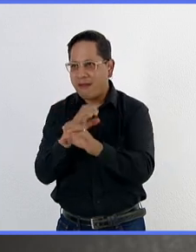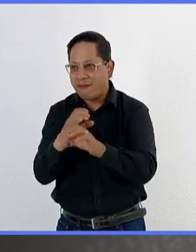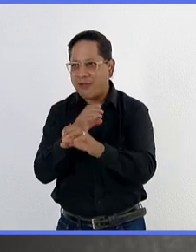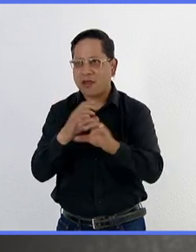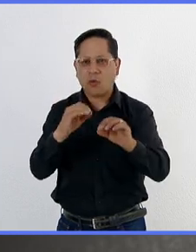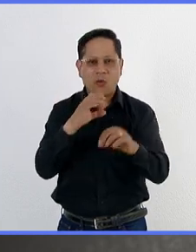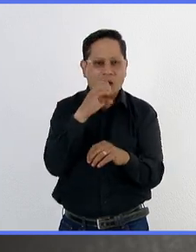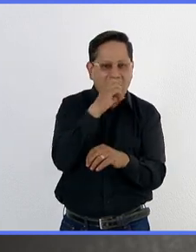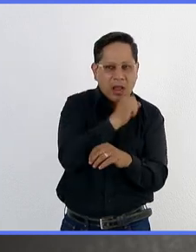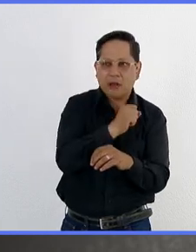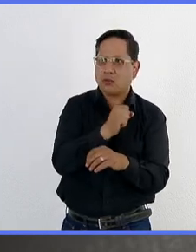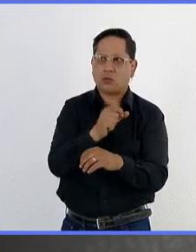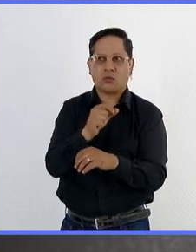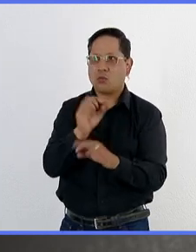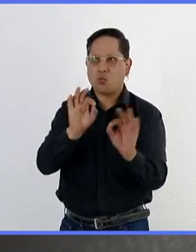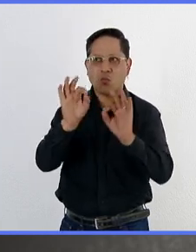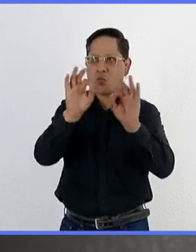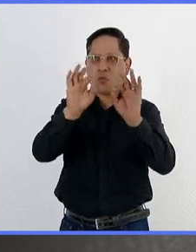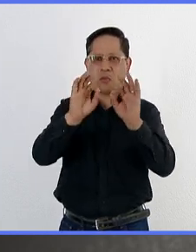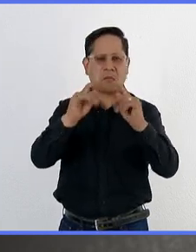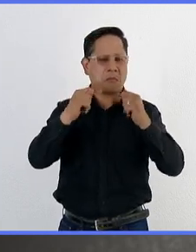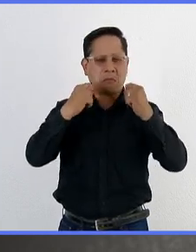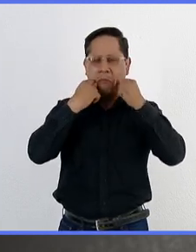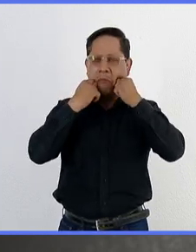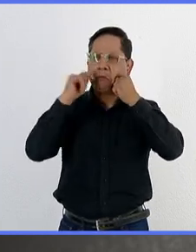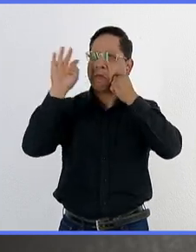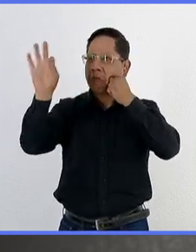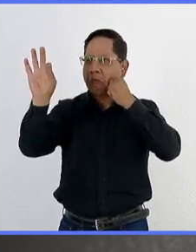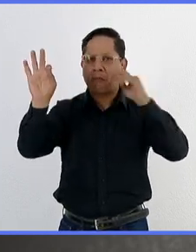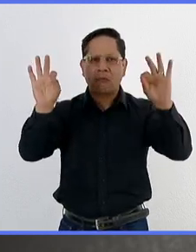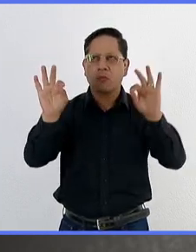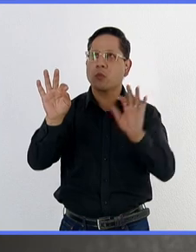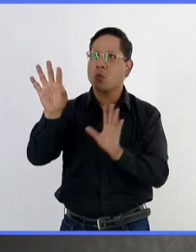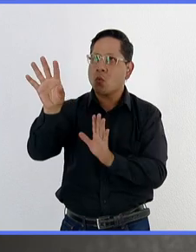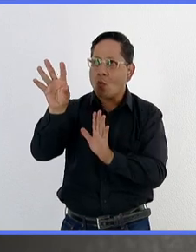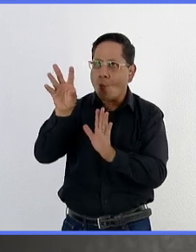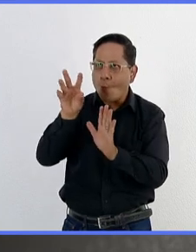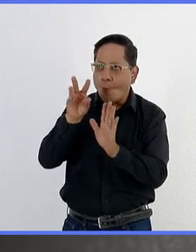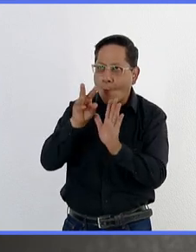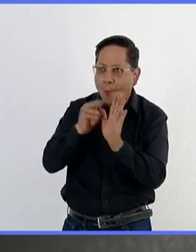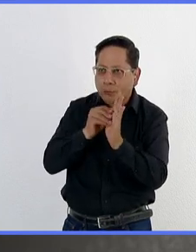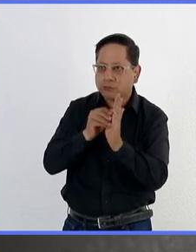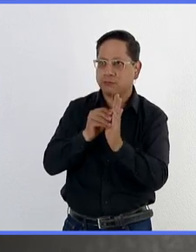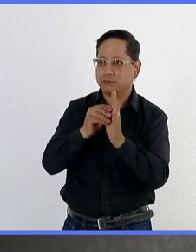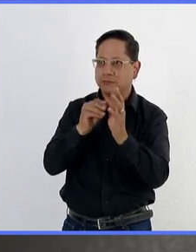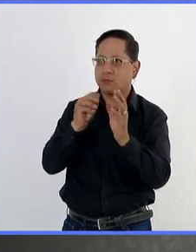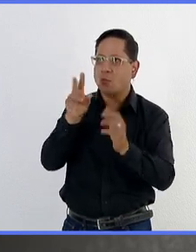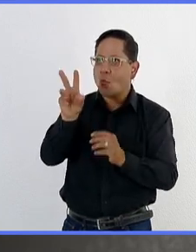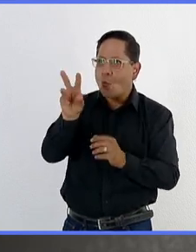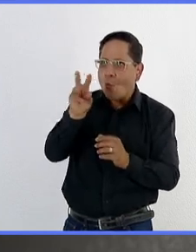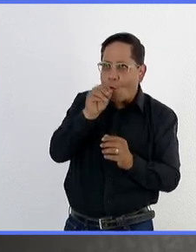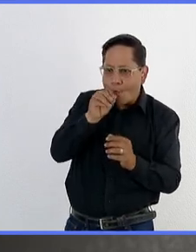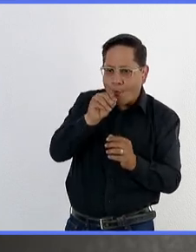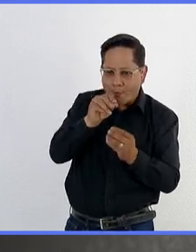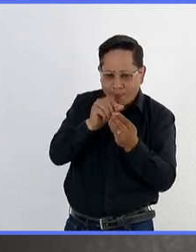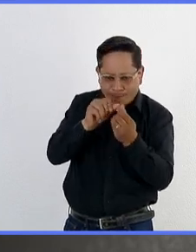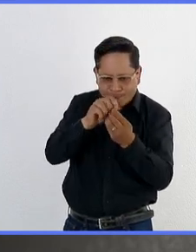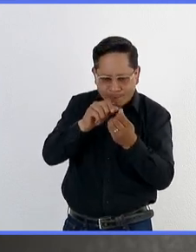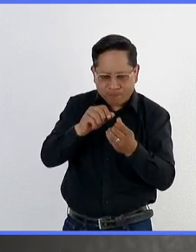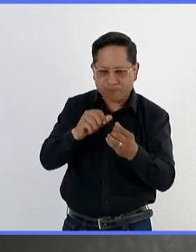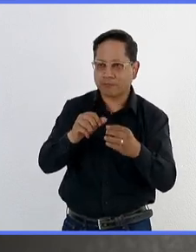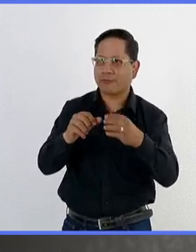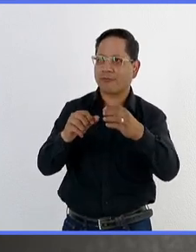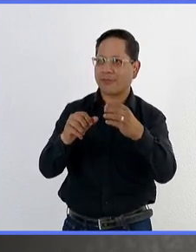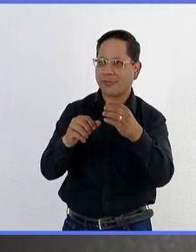competitiva. Entonces tenemos que hacer aspersiones, combate de fruto, control cultural, ponemos también unas